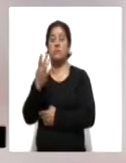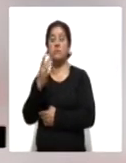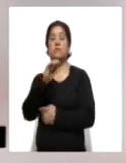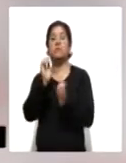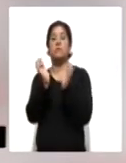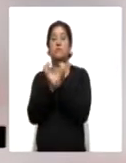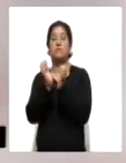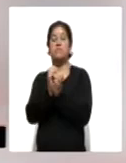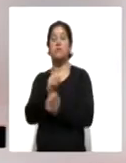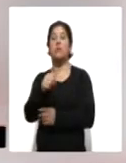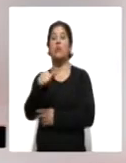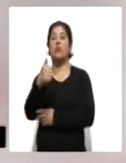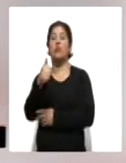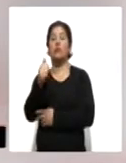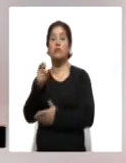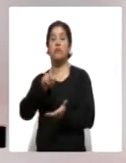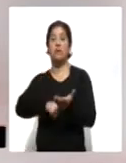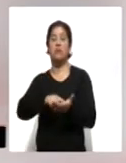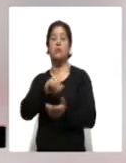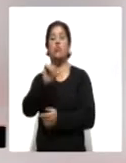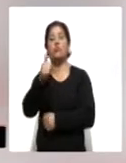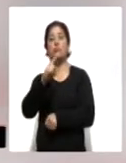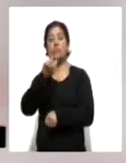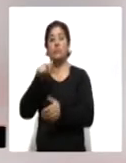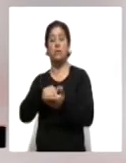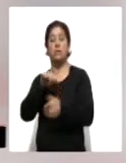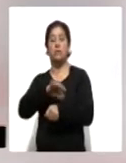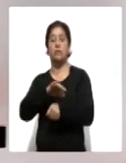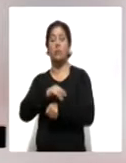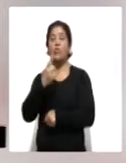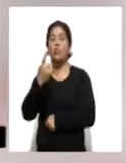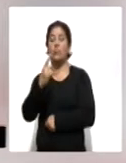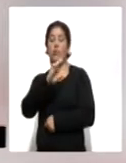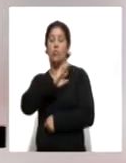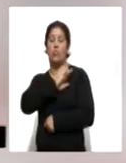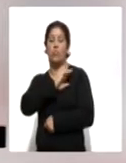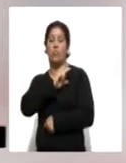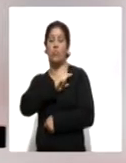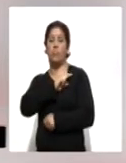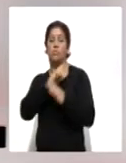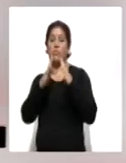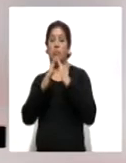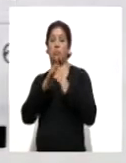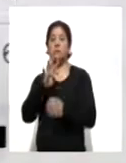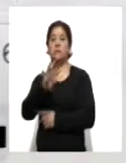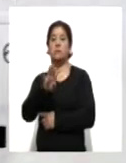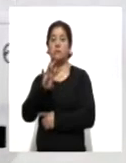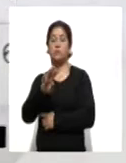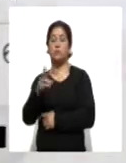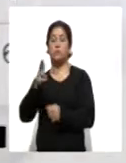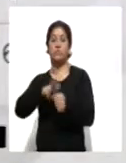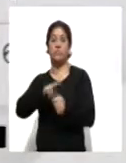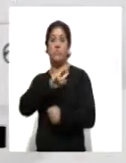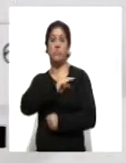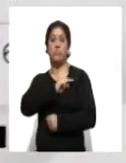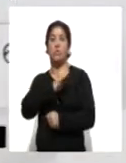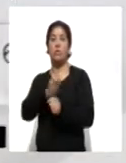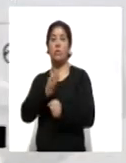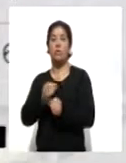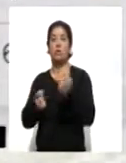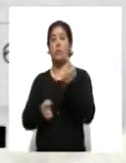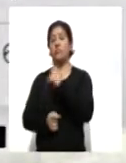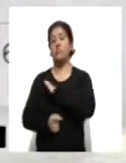el Issste, 11 en otras instituciones, 1 en domicilio particular y 19 en hospital privado. Hasta este momento,